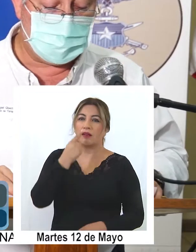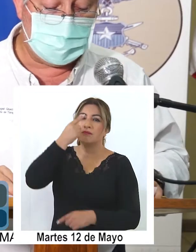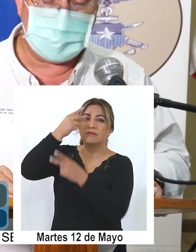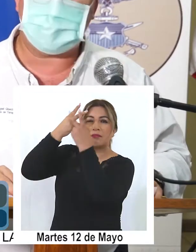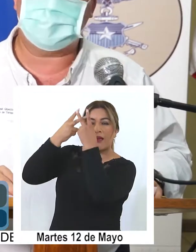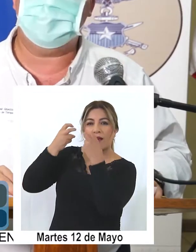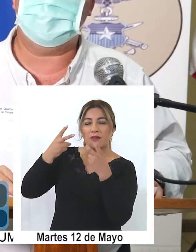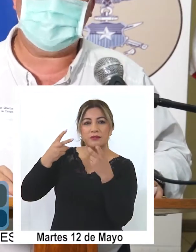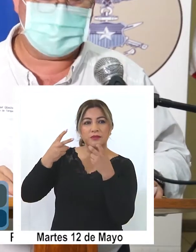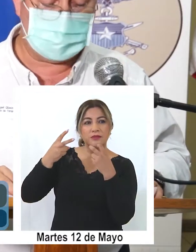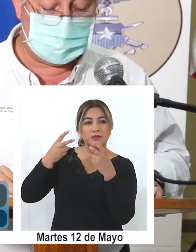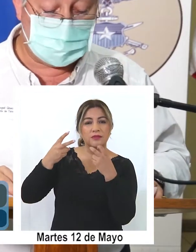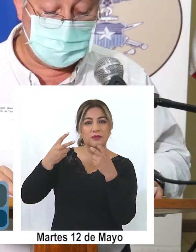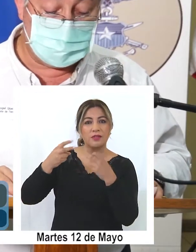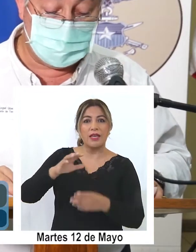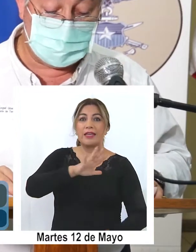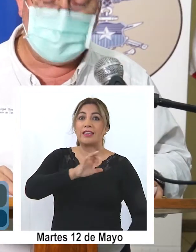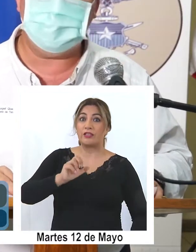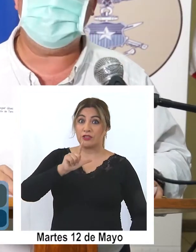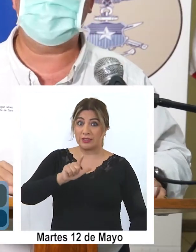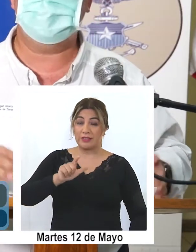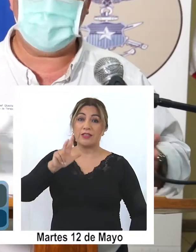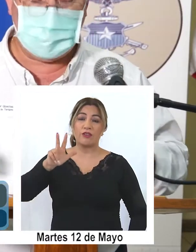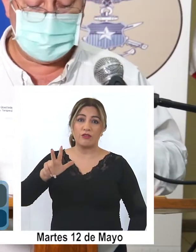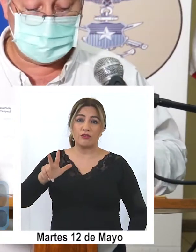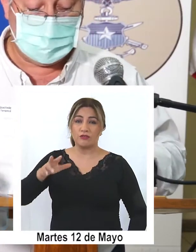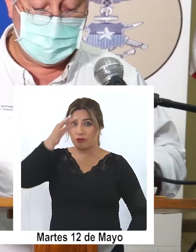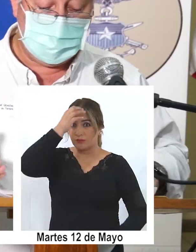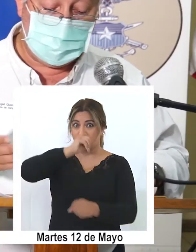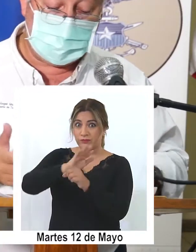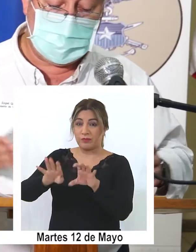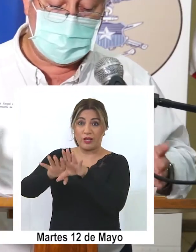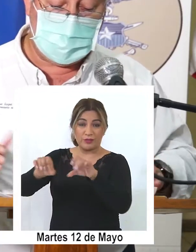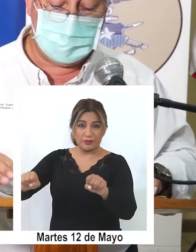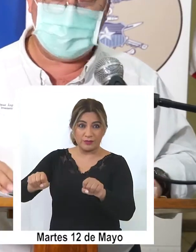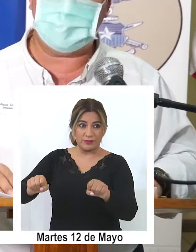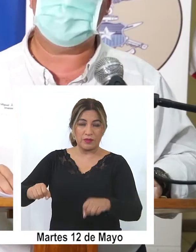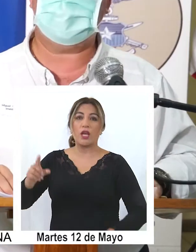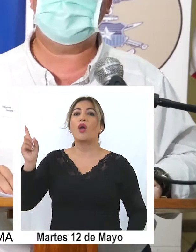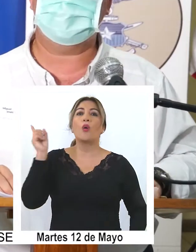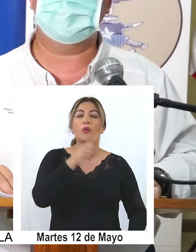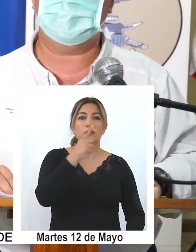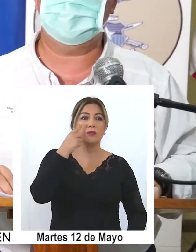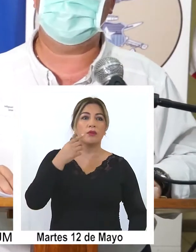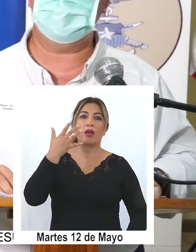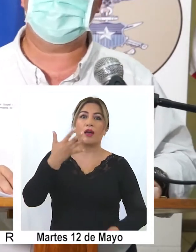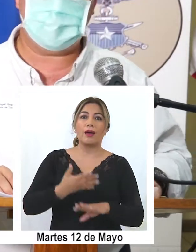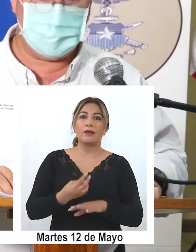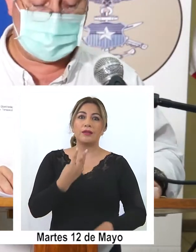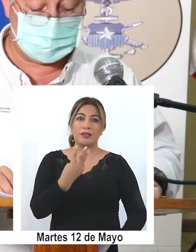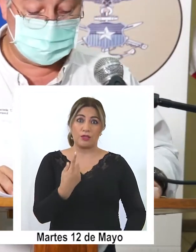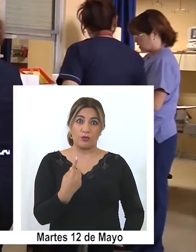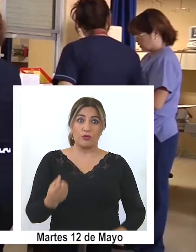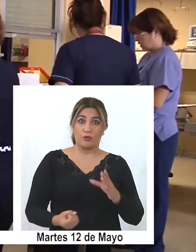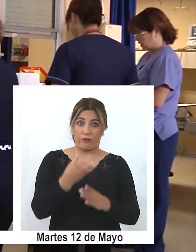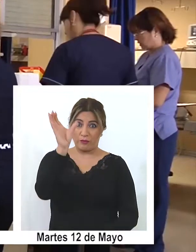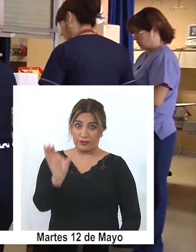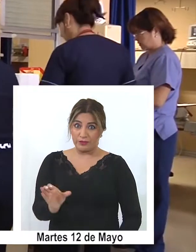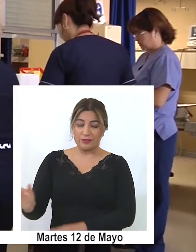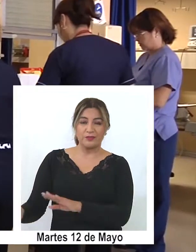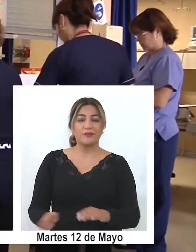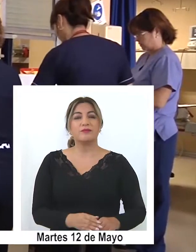de los cuales han arrojado 578 positivos acumulados y que en la última jornada son 31 nuevos casos.